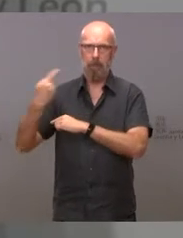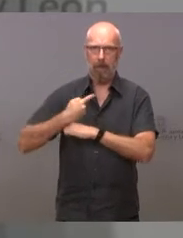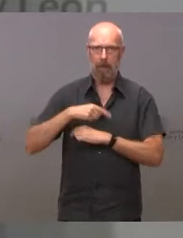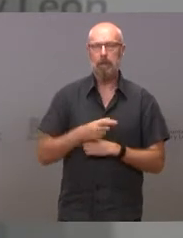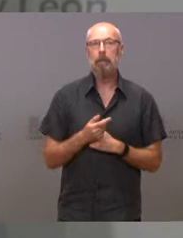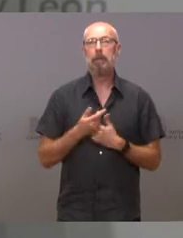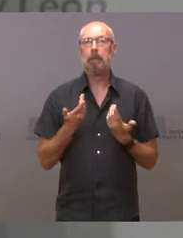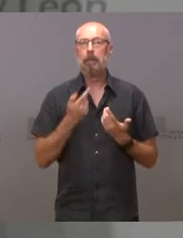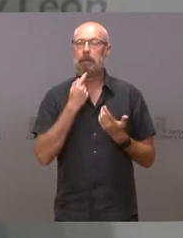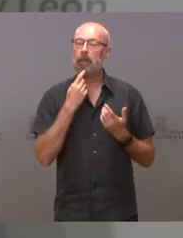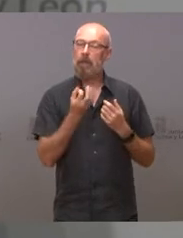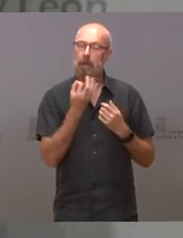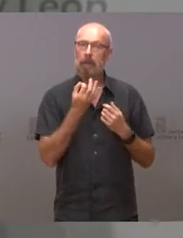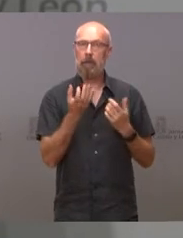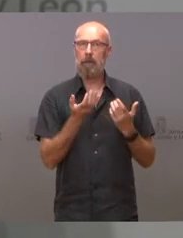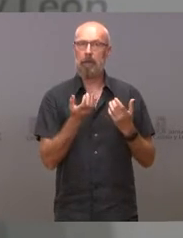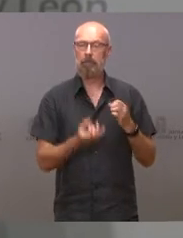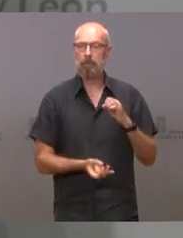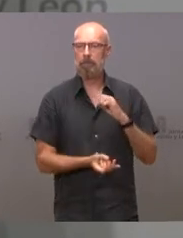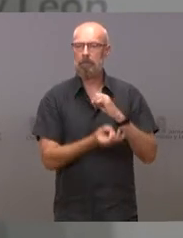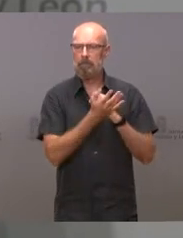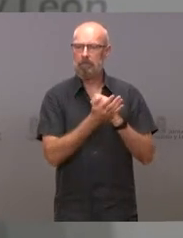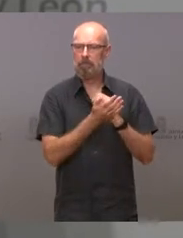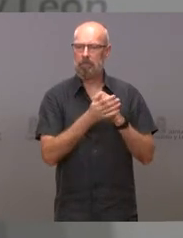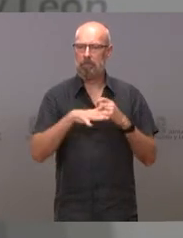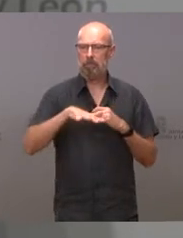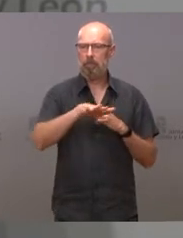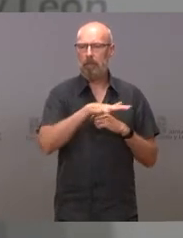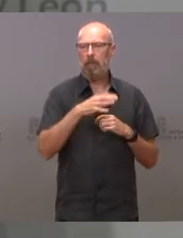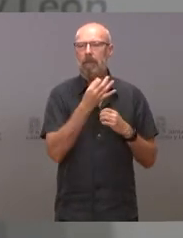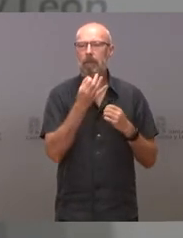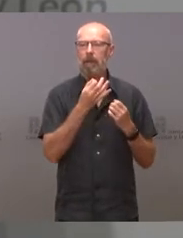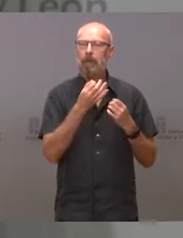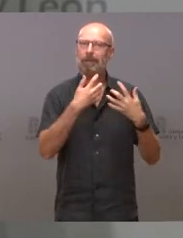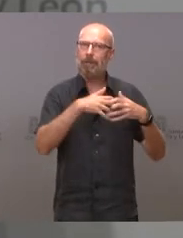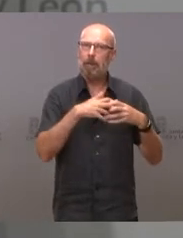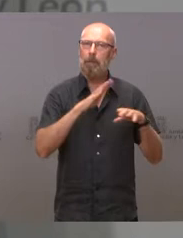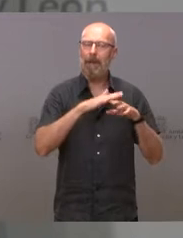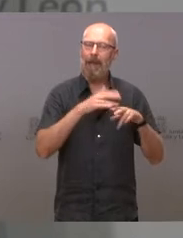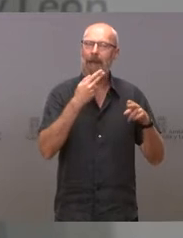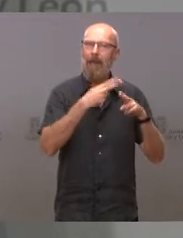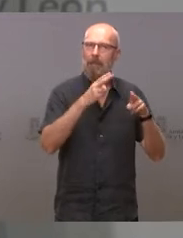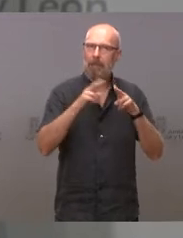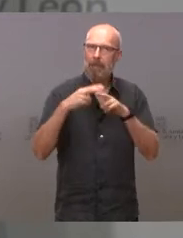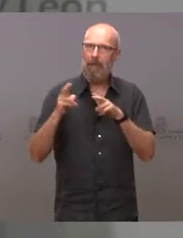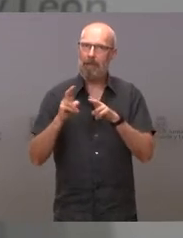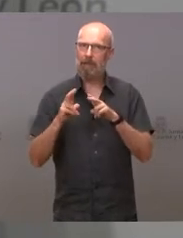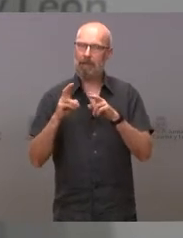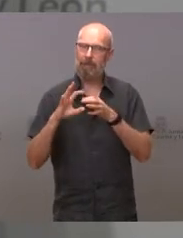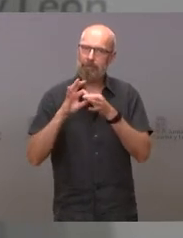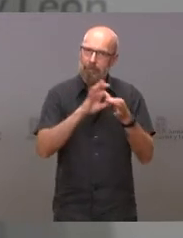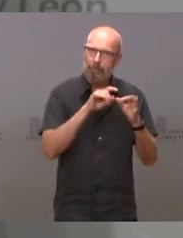Que establece que los establecimientos industriales tienen la obligación de presentar una comunicación para estas actividades sometidas a este régimen de autorización.